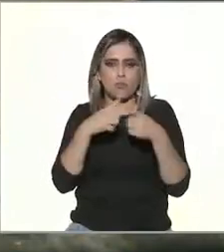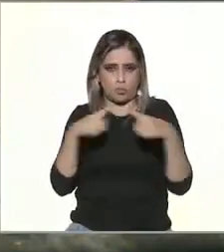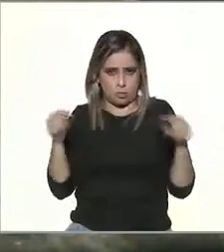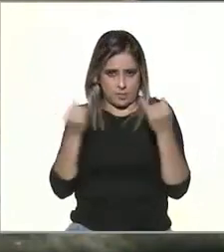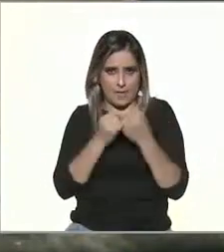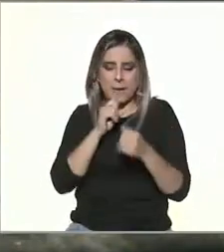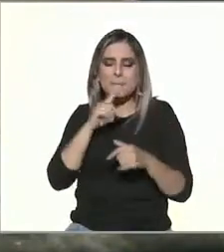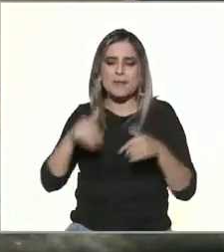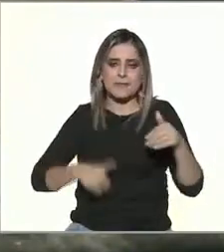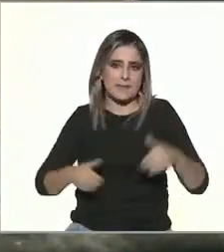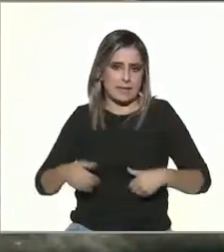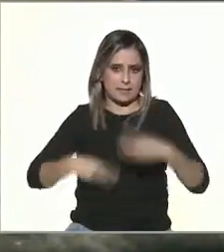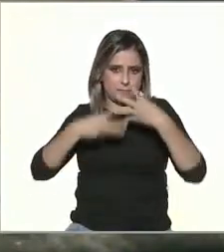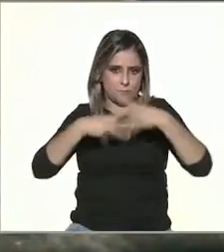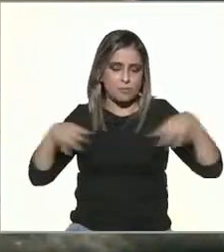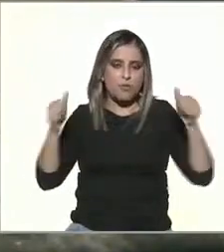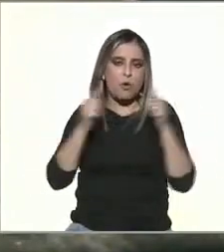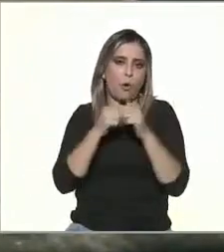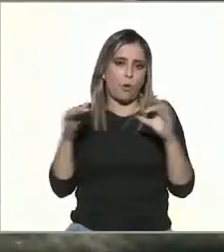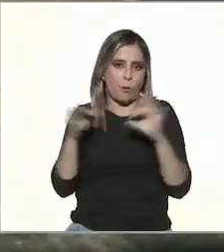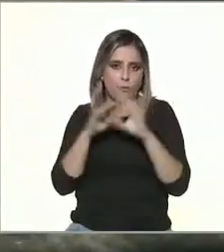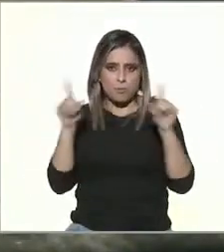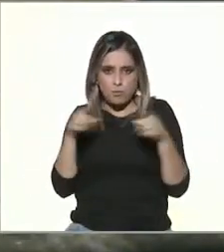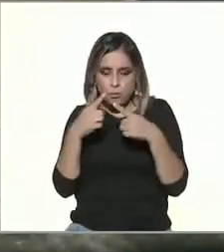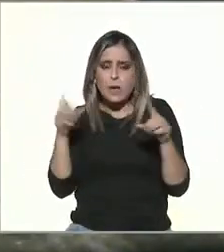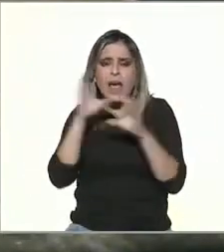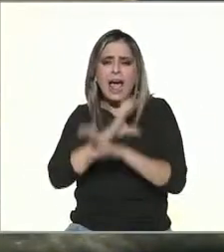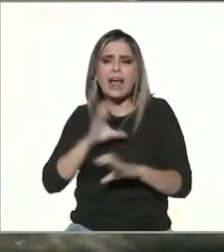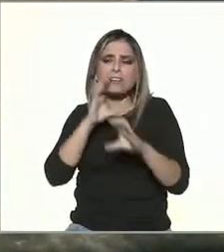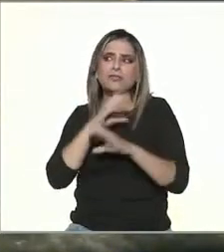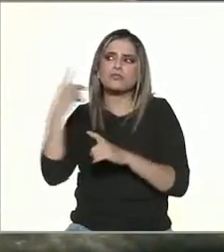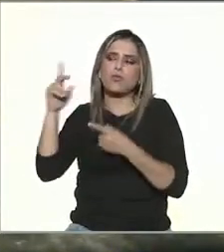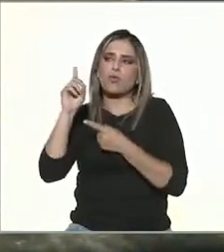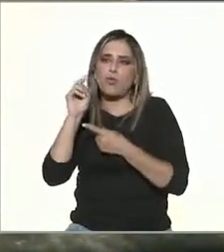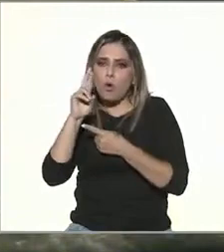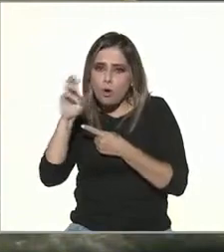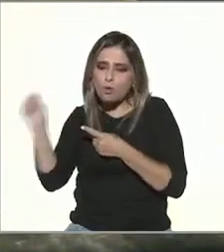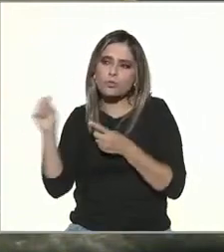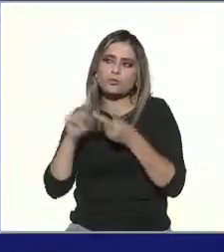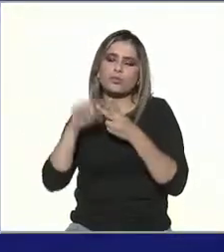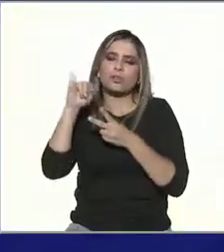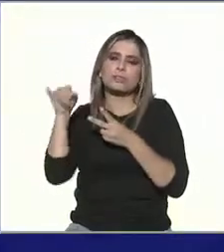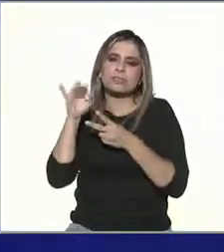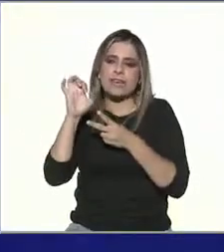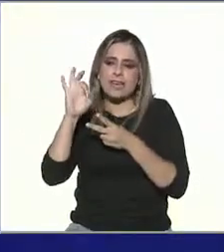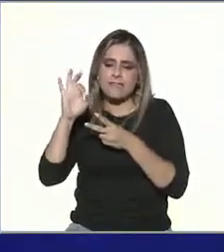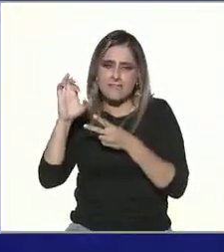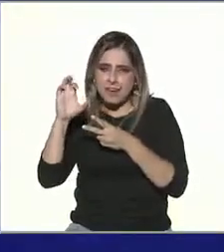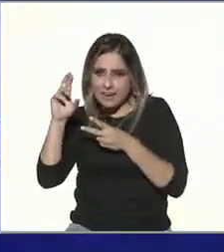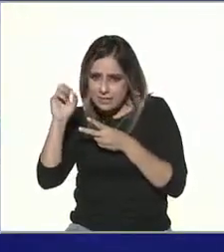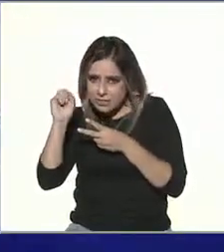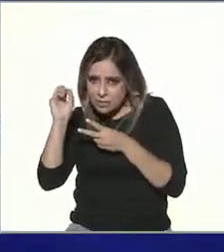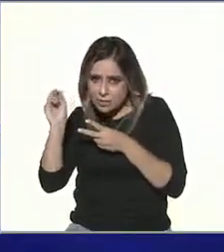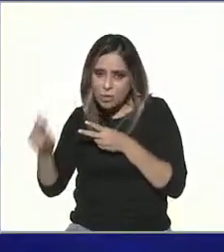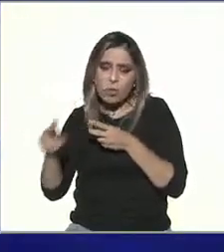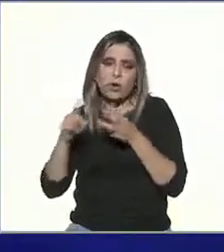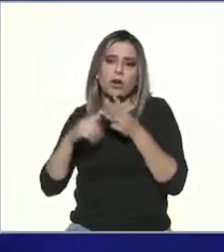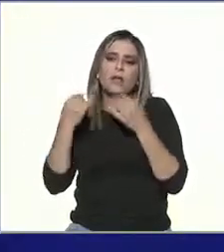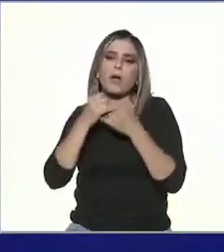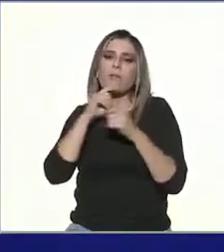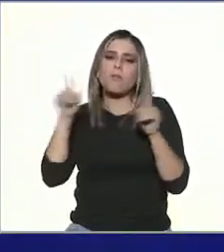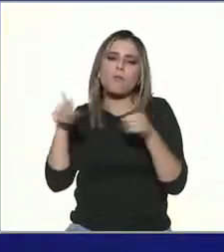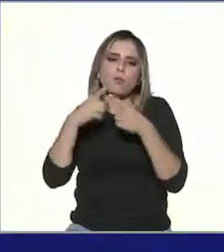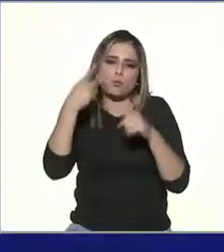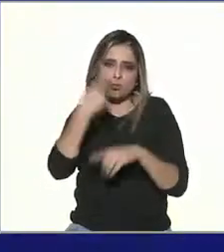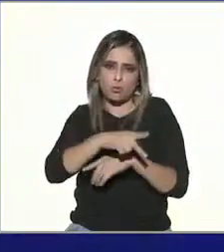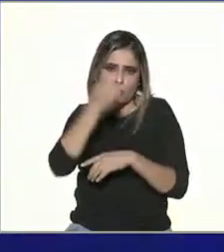utilizando de bandas como los Doors de Jefferson Airplane y también música original